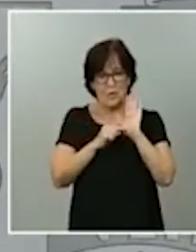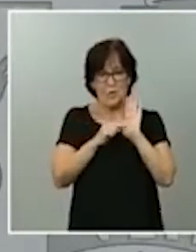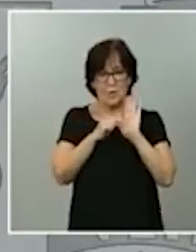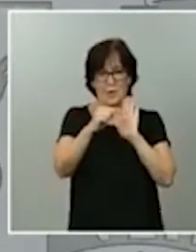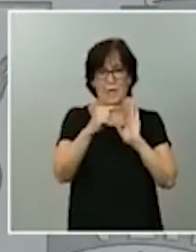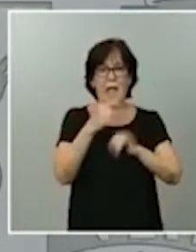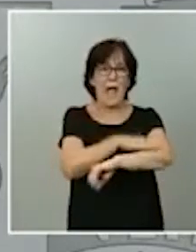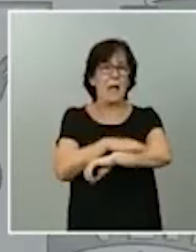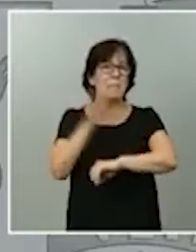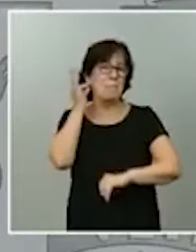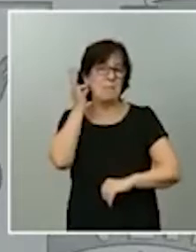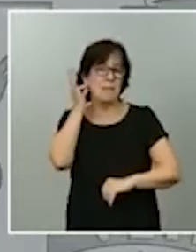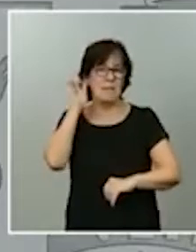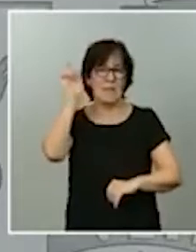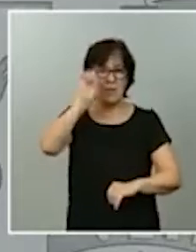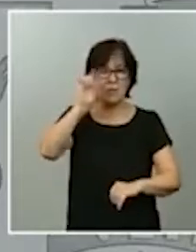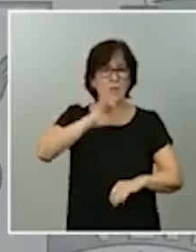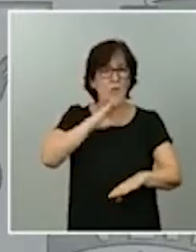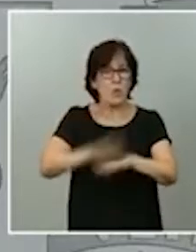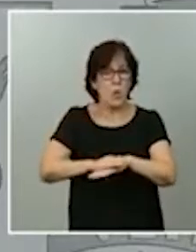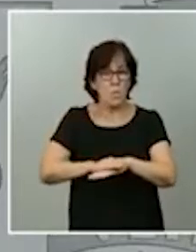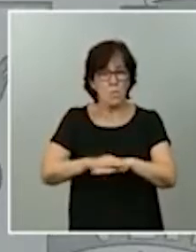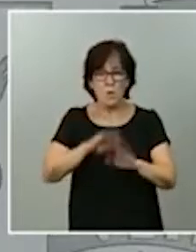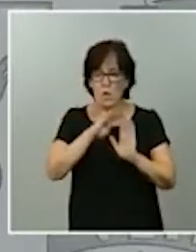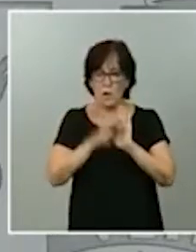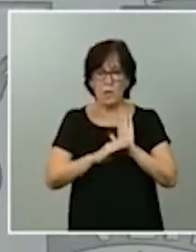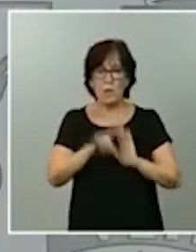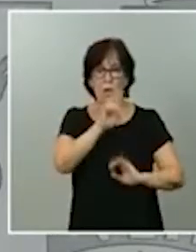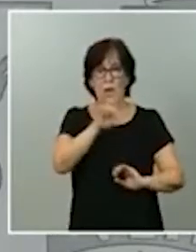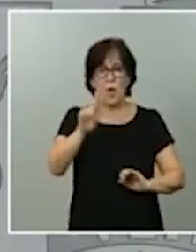Educación y que se cumplió. El 11 de junio,